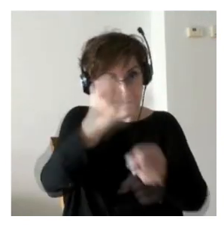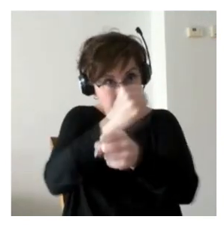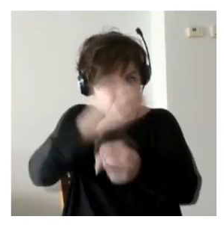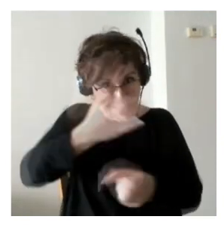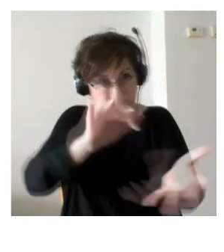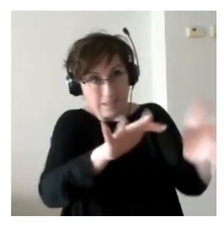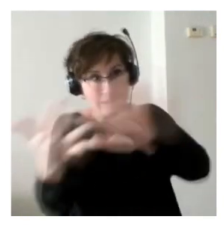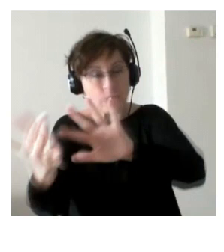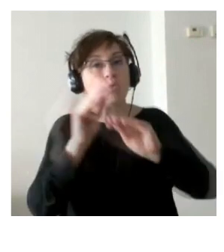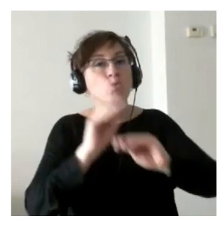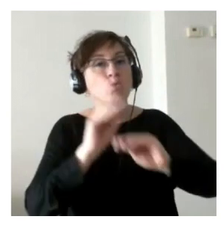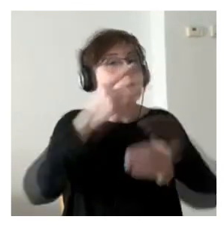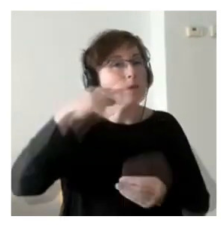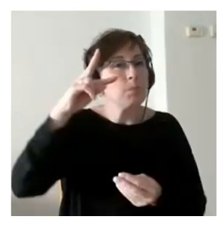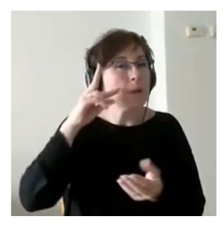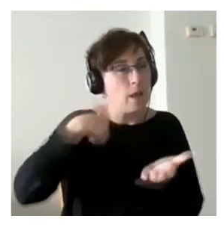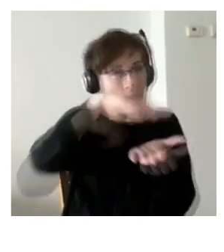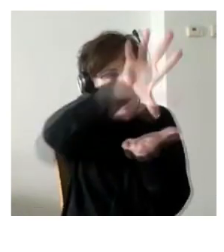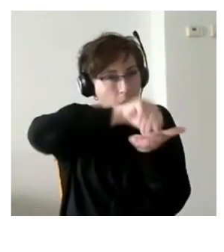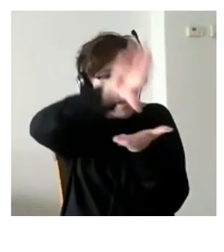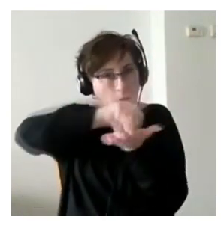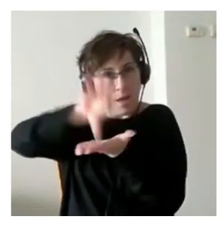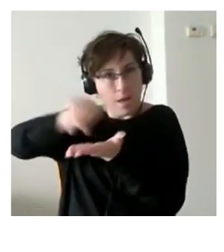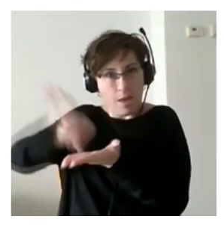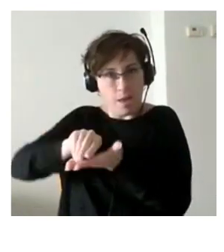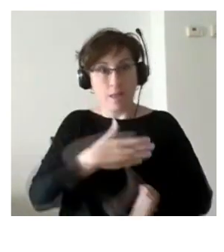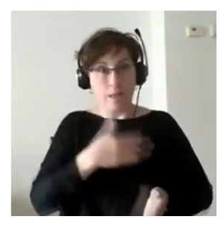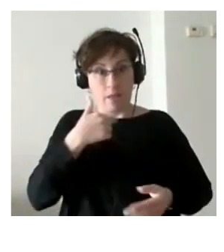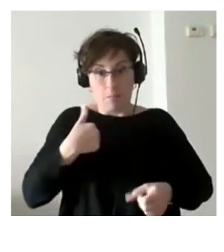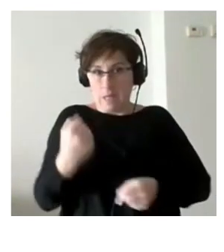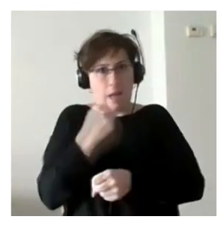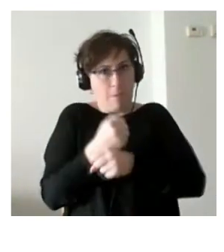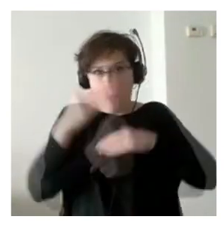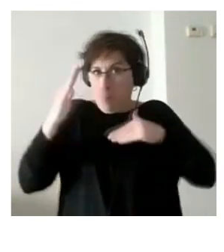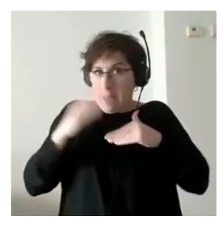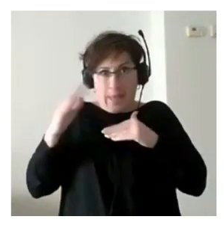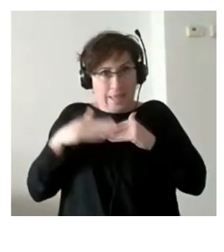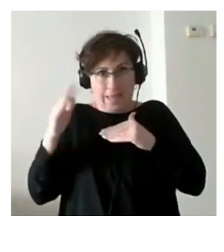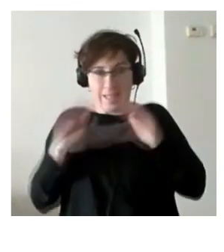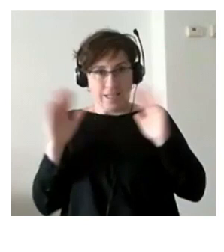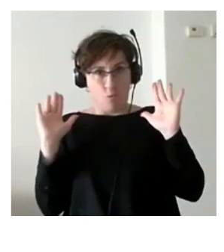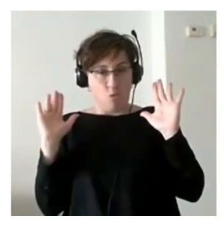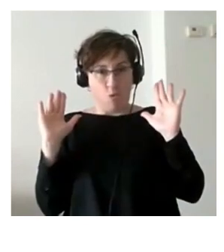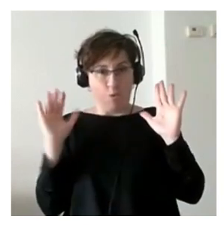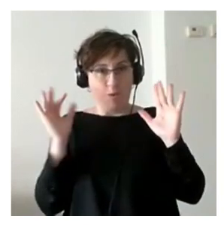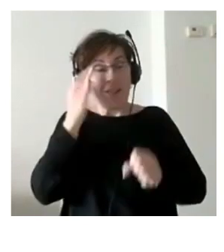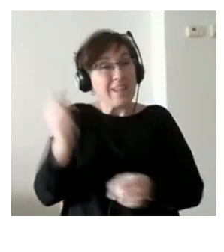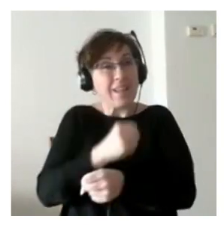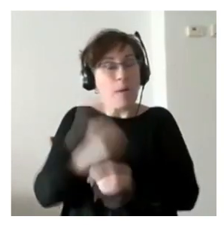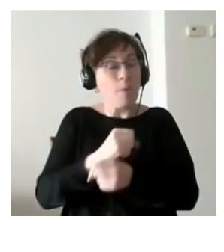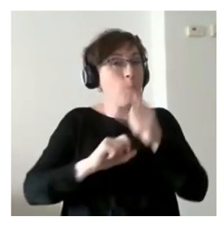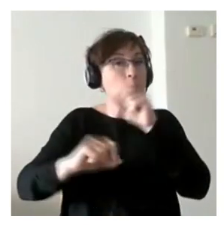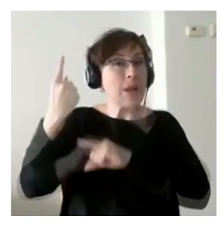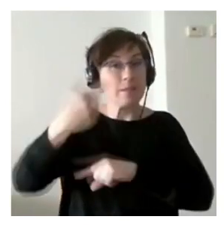proyecto con lo cual lo que es mi parte ha sido mínima yo creo que aquí el trabajo ha sido el de las